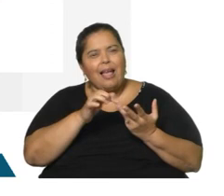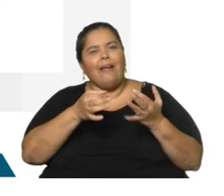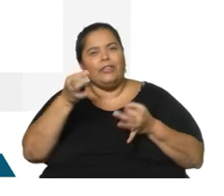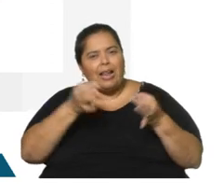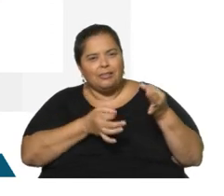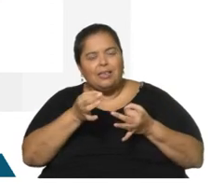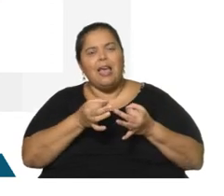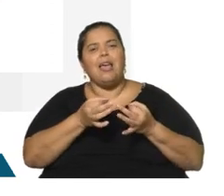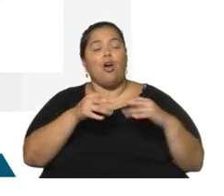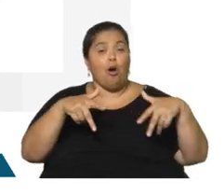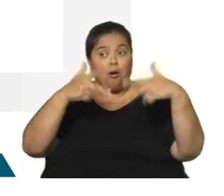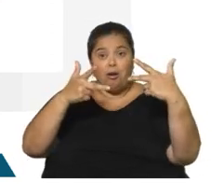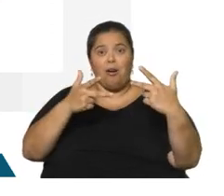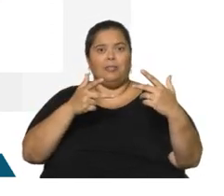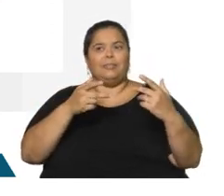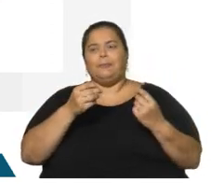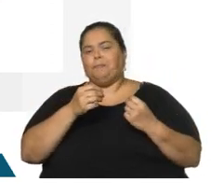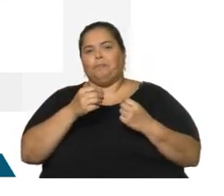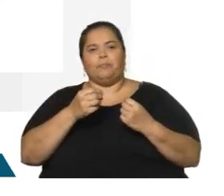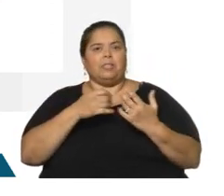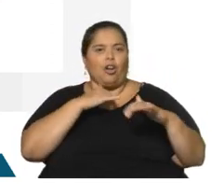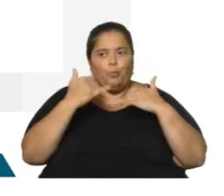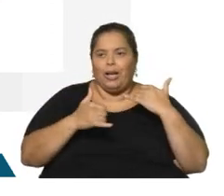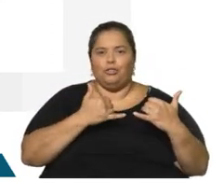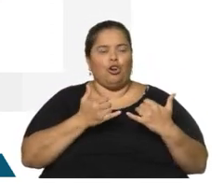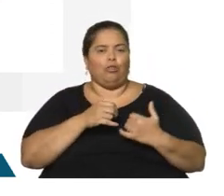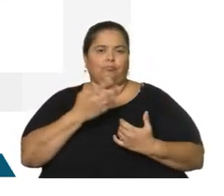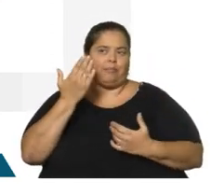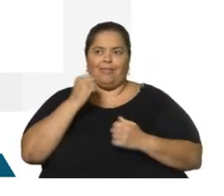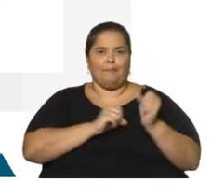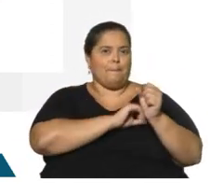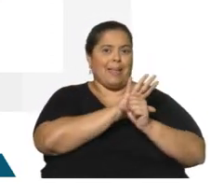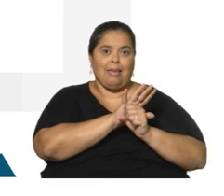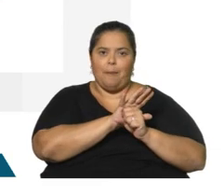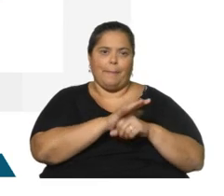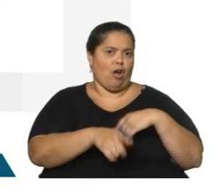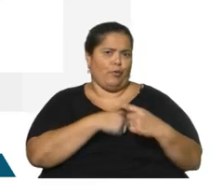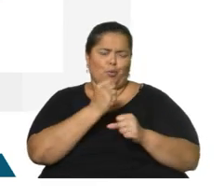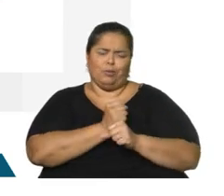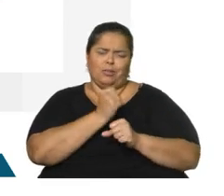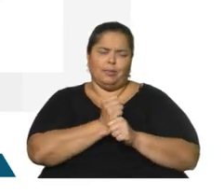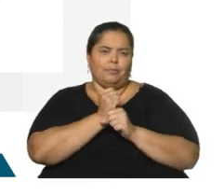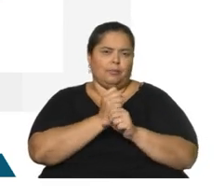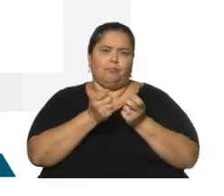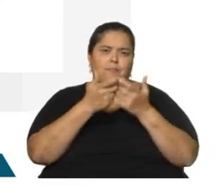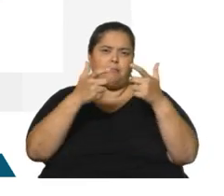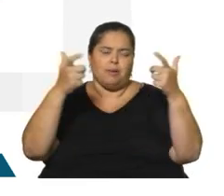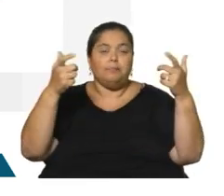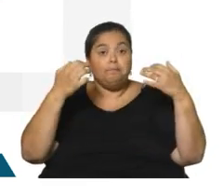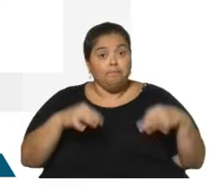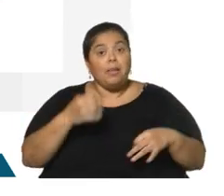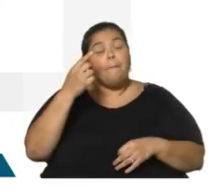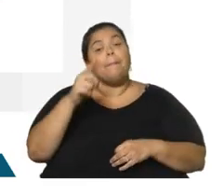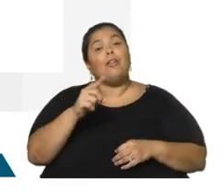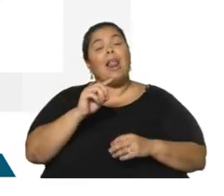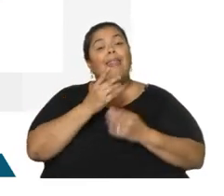consultoría, las telecomunicaciones durante los años de dificultades en pandemia siguieron creciendo. Bueno, la diferencia de todos